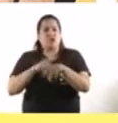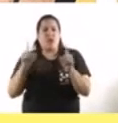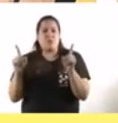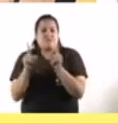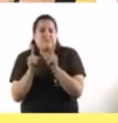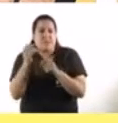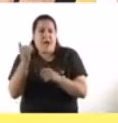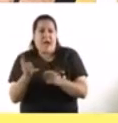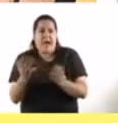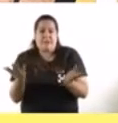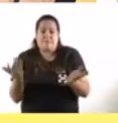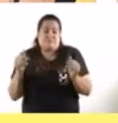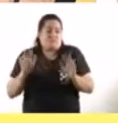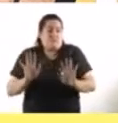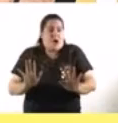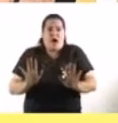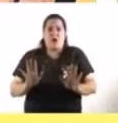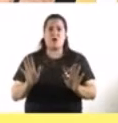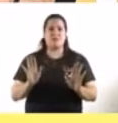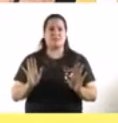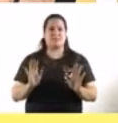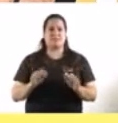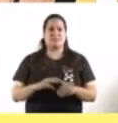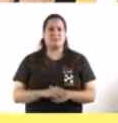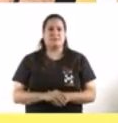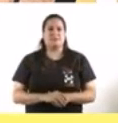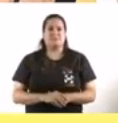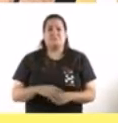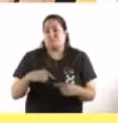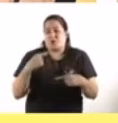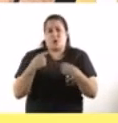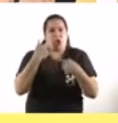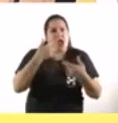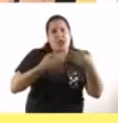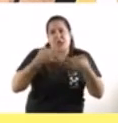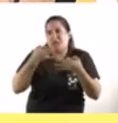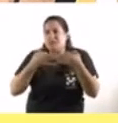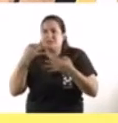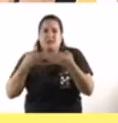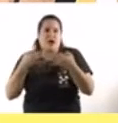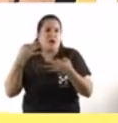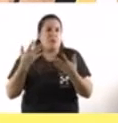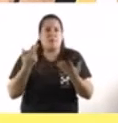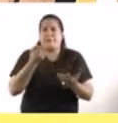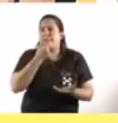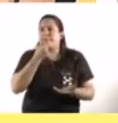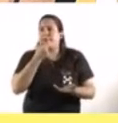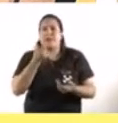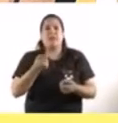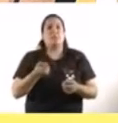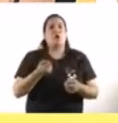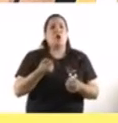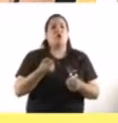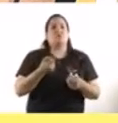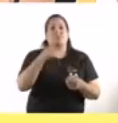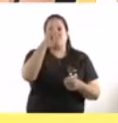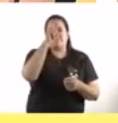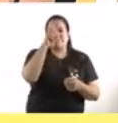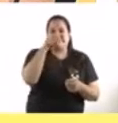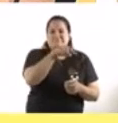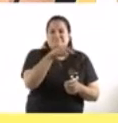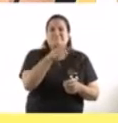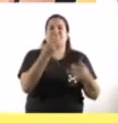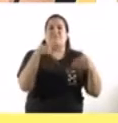medidas por el momento estamos analizando todos los indicadores que tenemos al alcance de nuestras manos como ocupación de cámaras de terapia intensiva el R